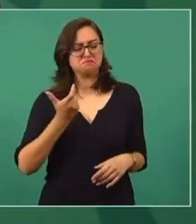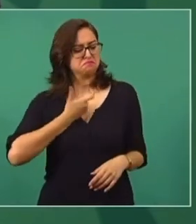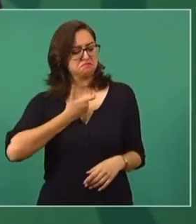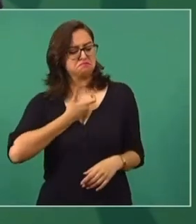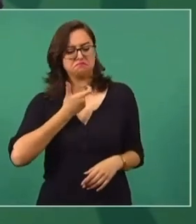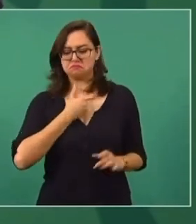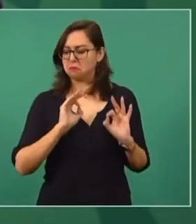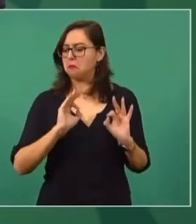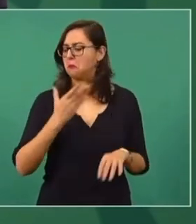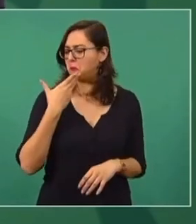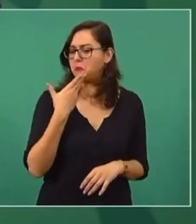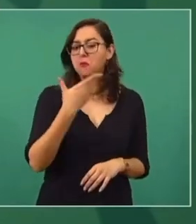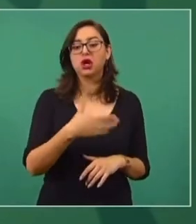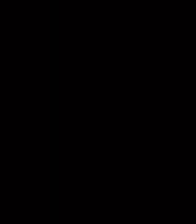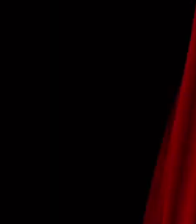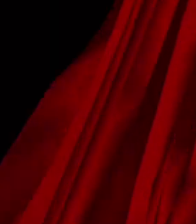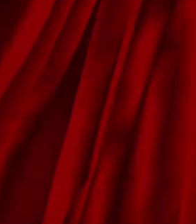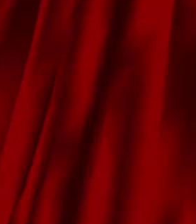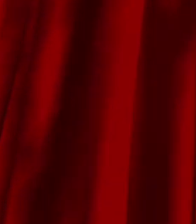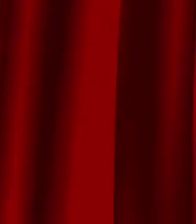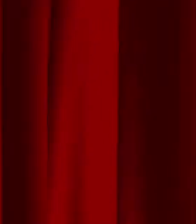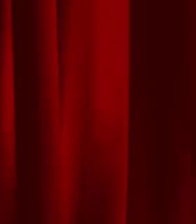buenos, y se tienen oficinas.